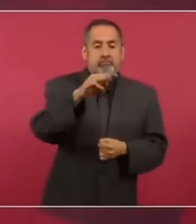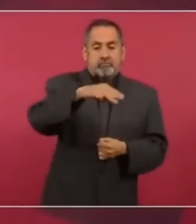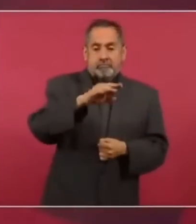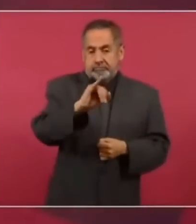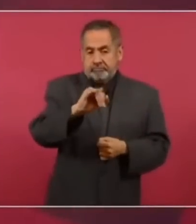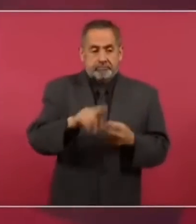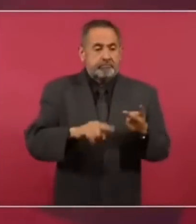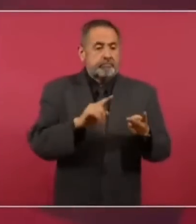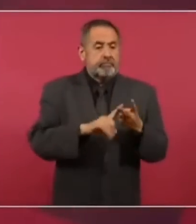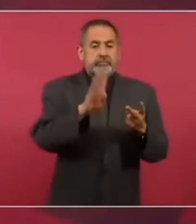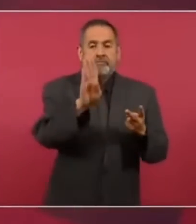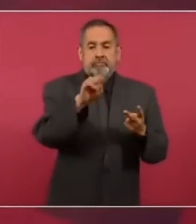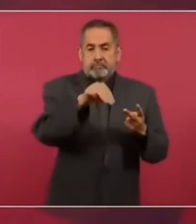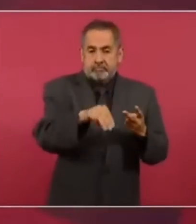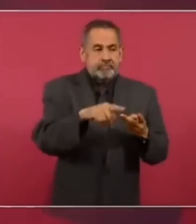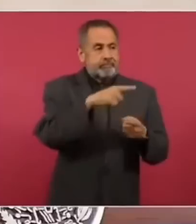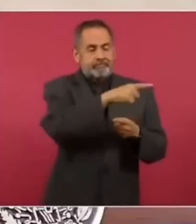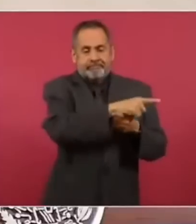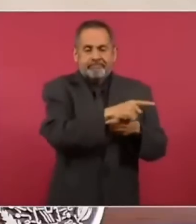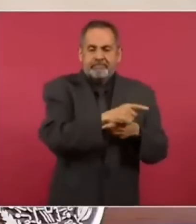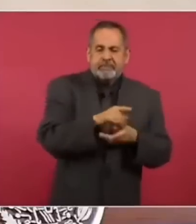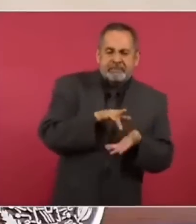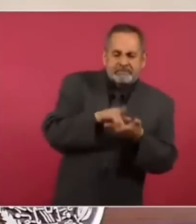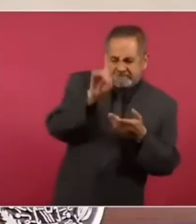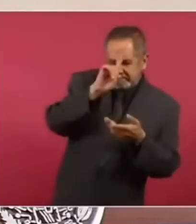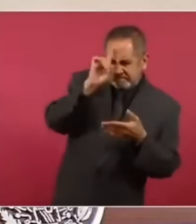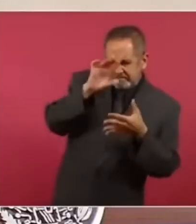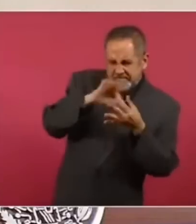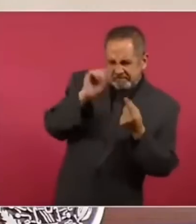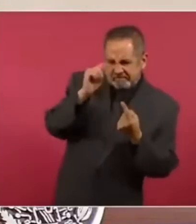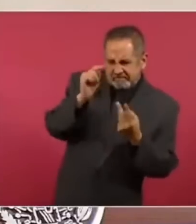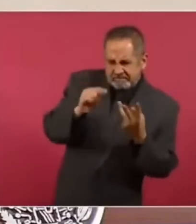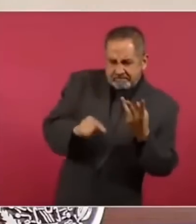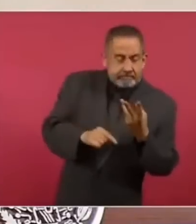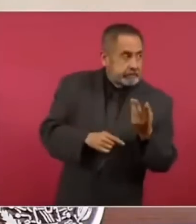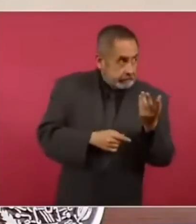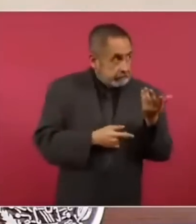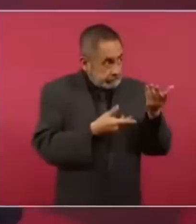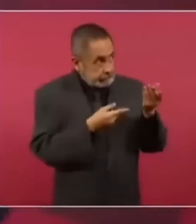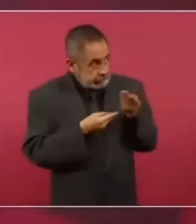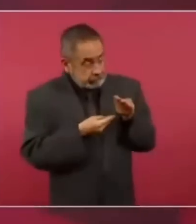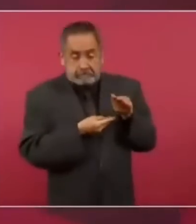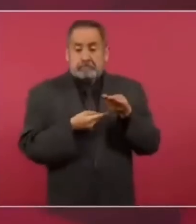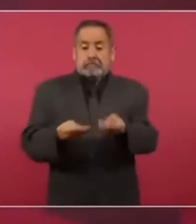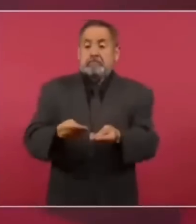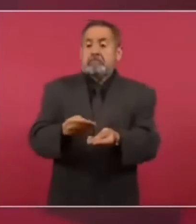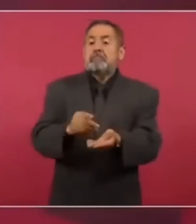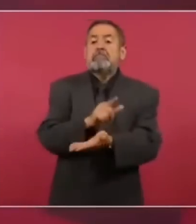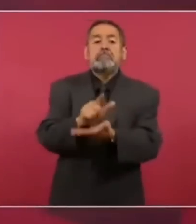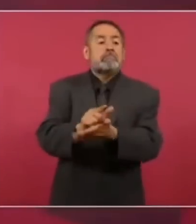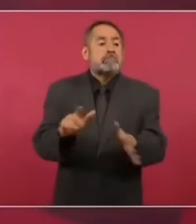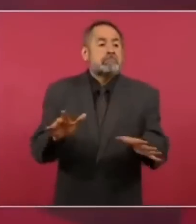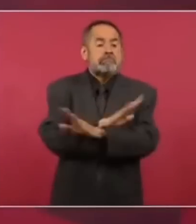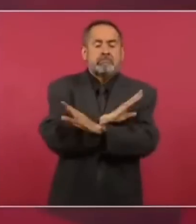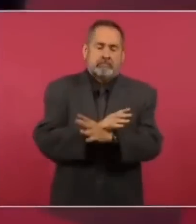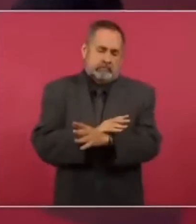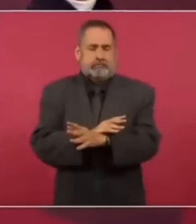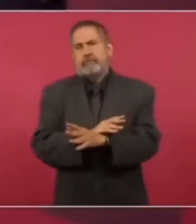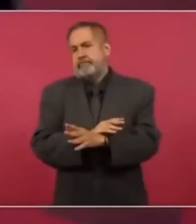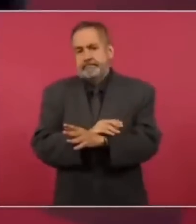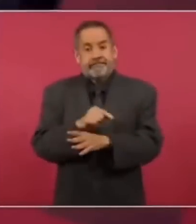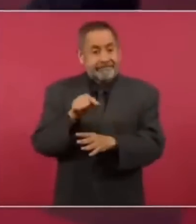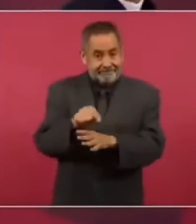Internacional, el Banco Mundial, y esas reformas estructurales se